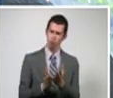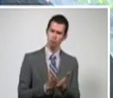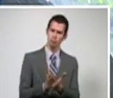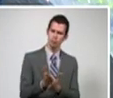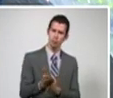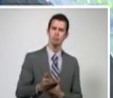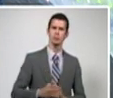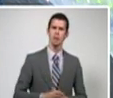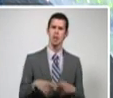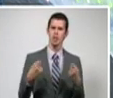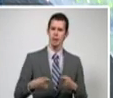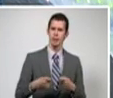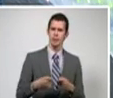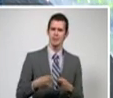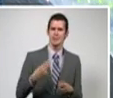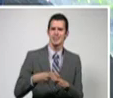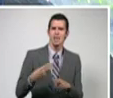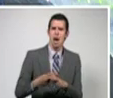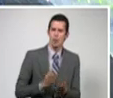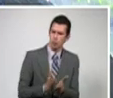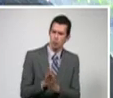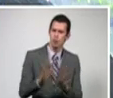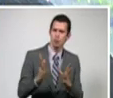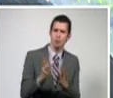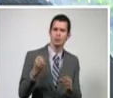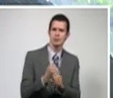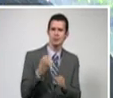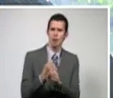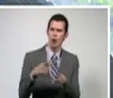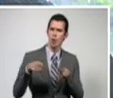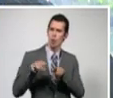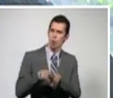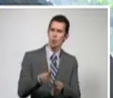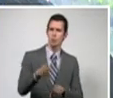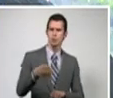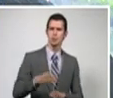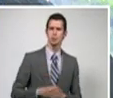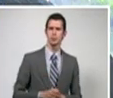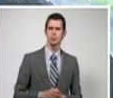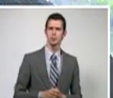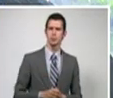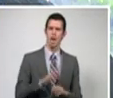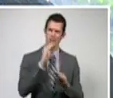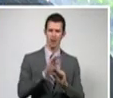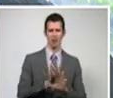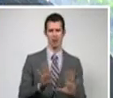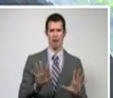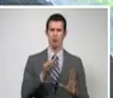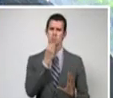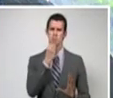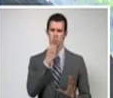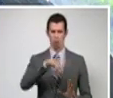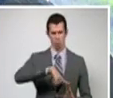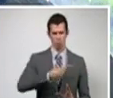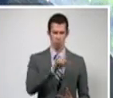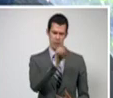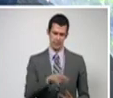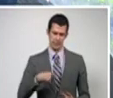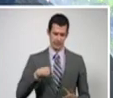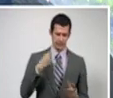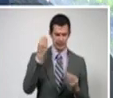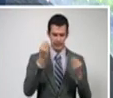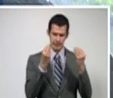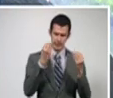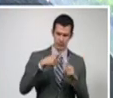viva esa llama, la llama de la participación, del diálogo franco, honesto, transparente, entre quienes